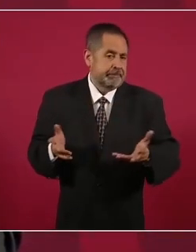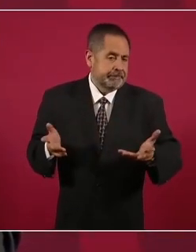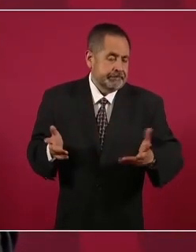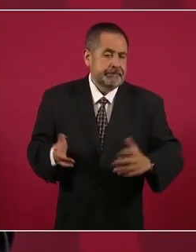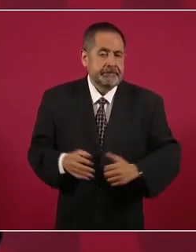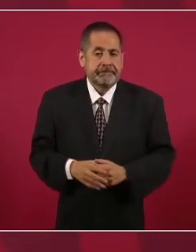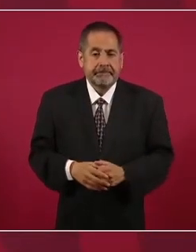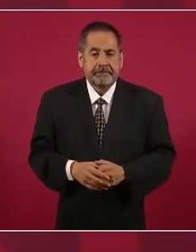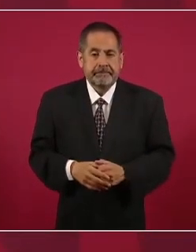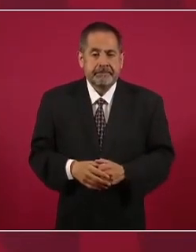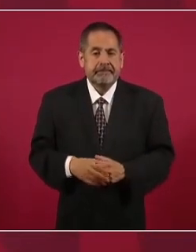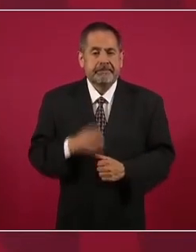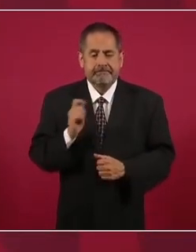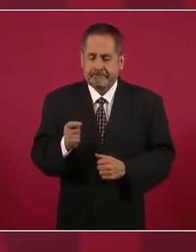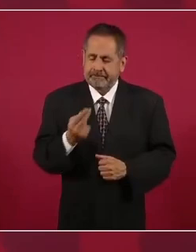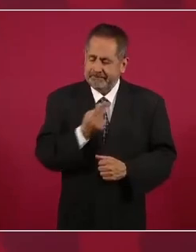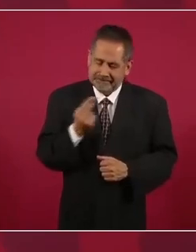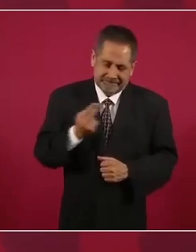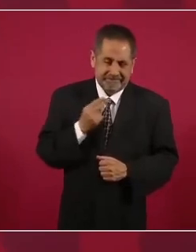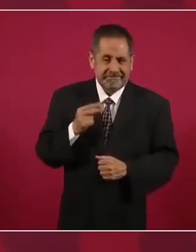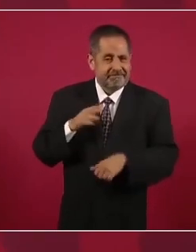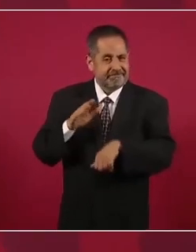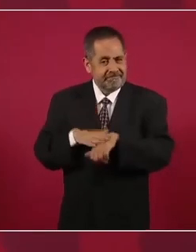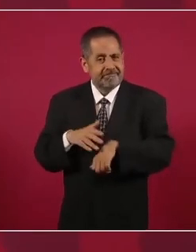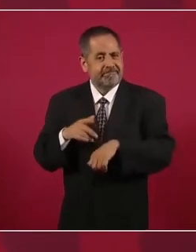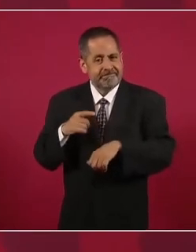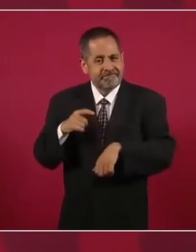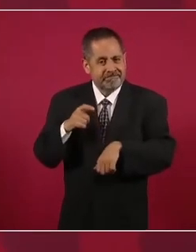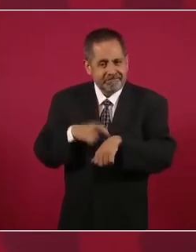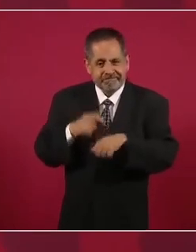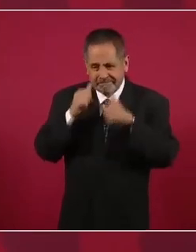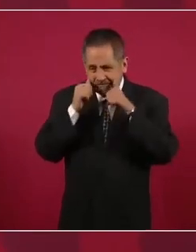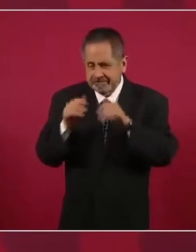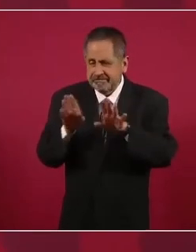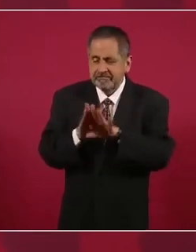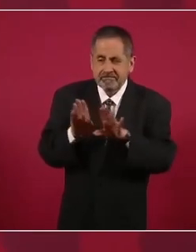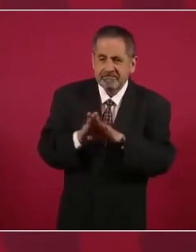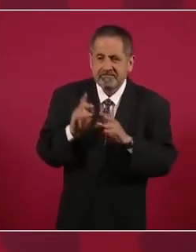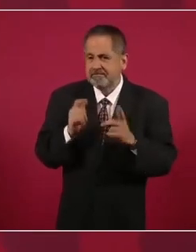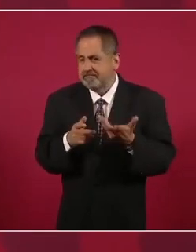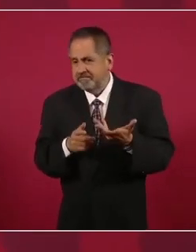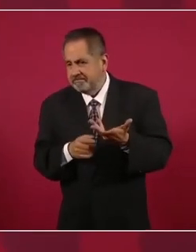pues se requiere formar